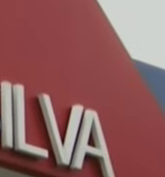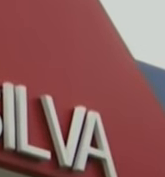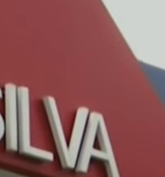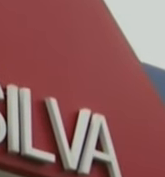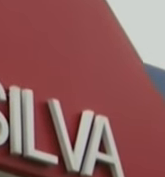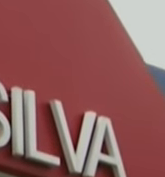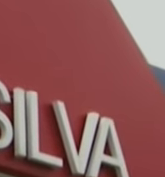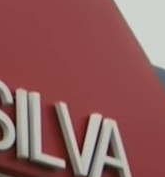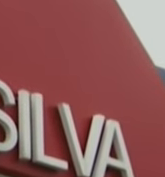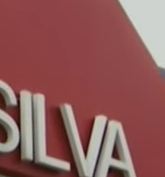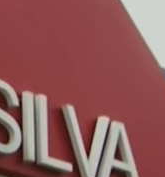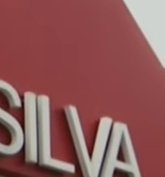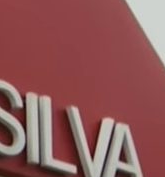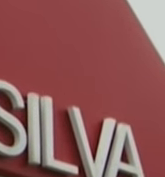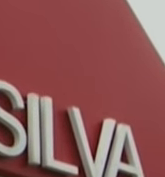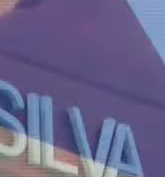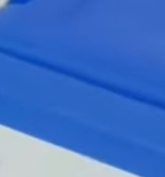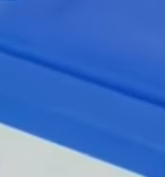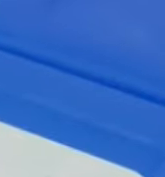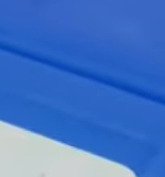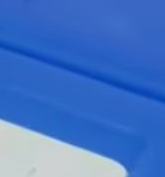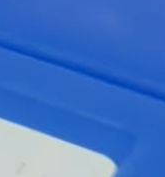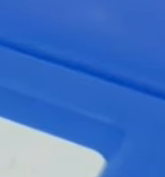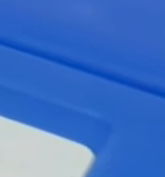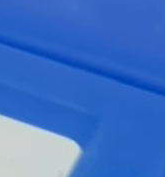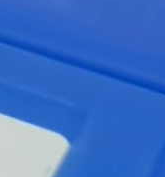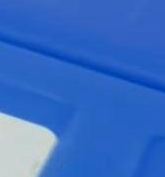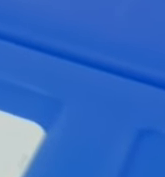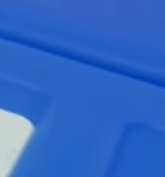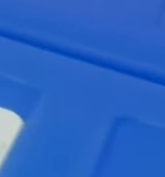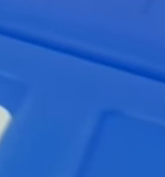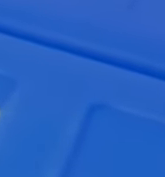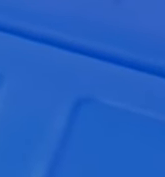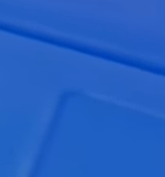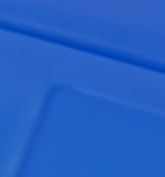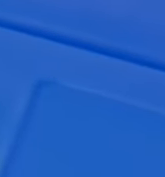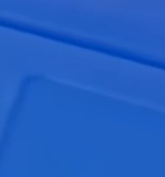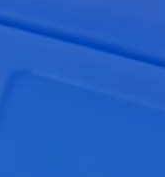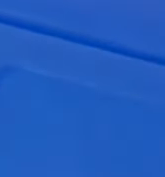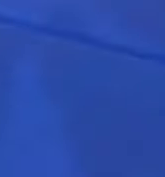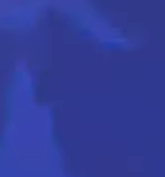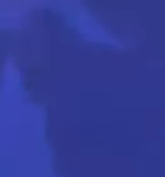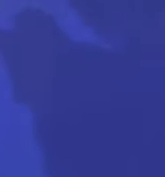esta transmisión en este miércoles de salud y de obras de amor para el pueblo